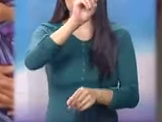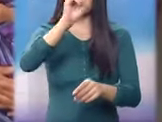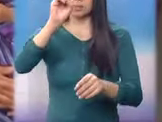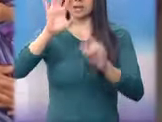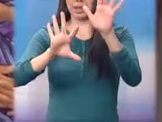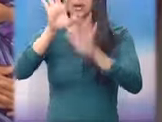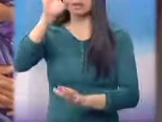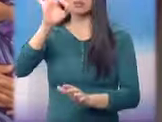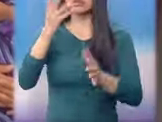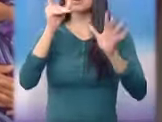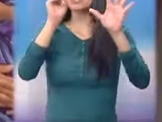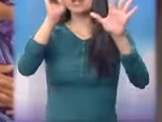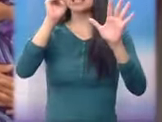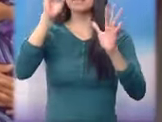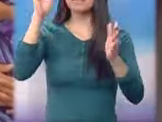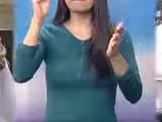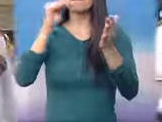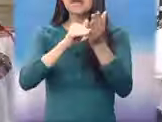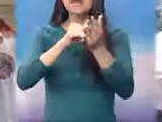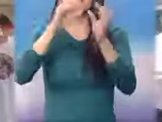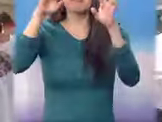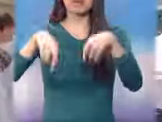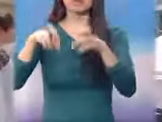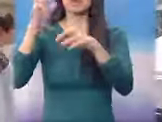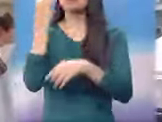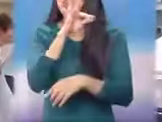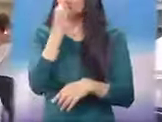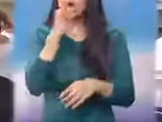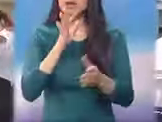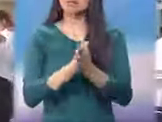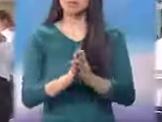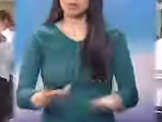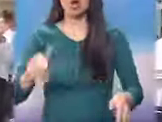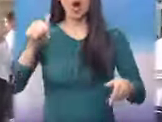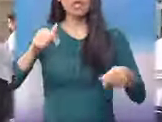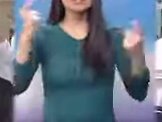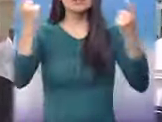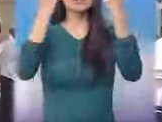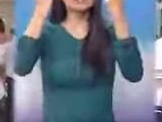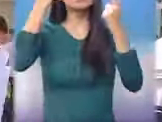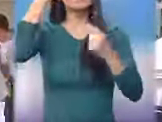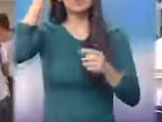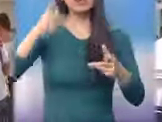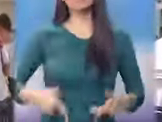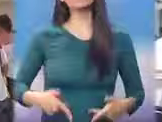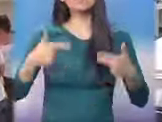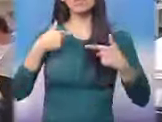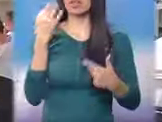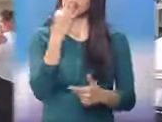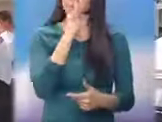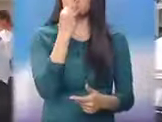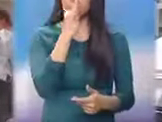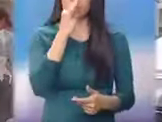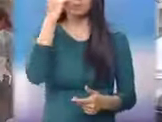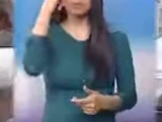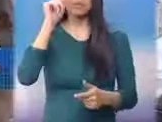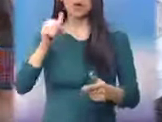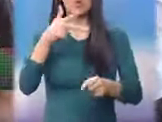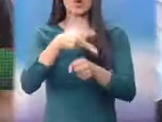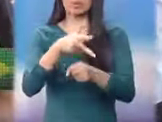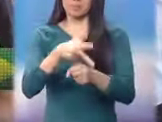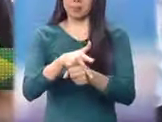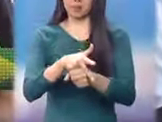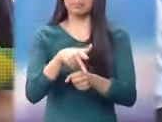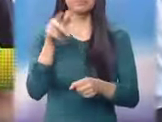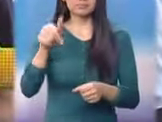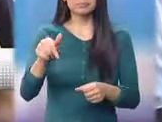900 mujeres de forma violenta. Por ello, realizan el festival para celebrar la vida de las mujeres guatemaltecas. En el Congreso